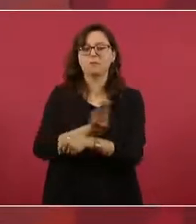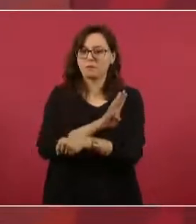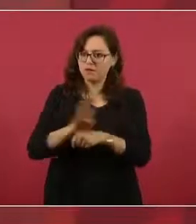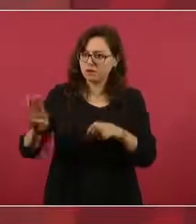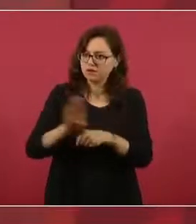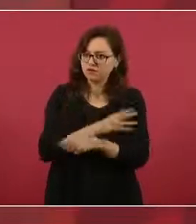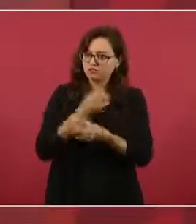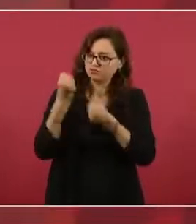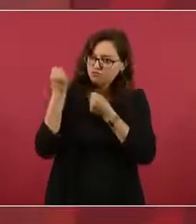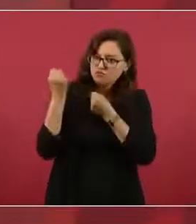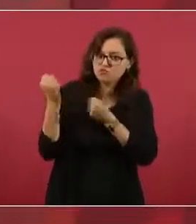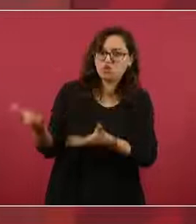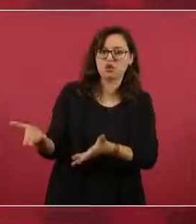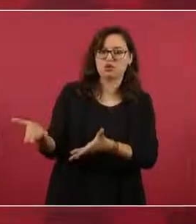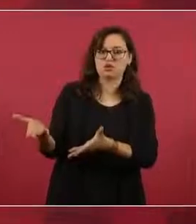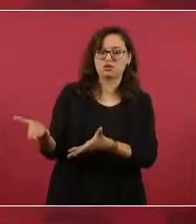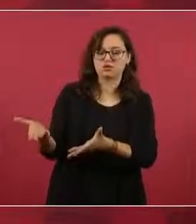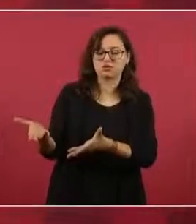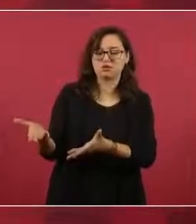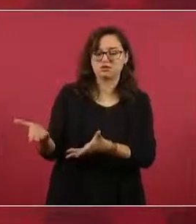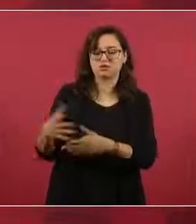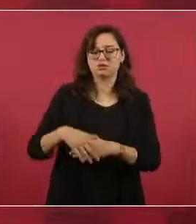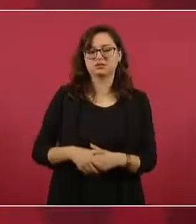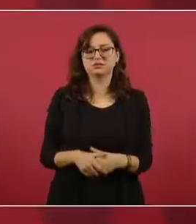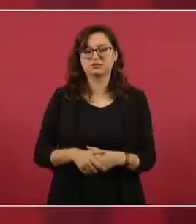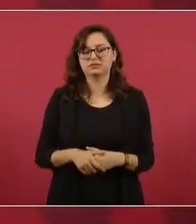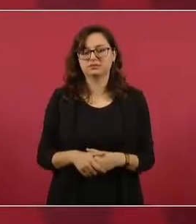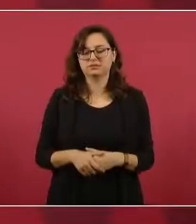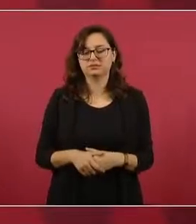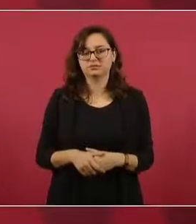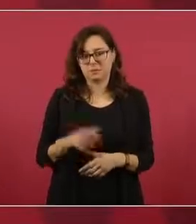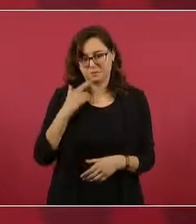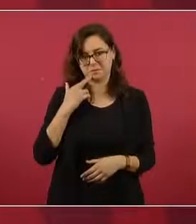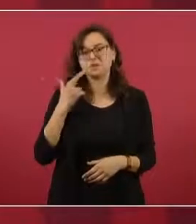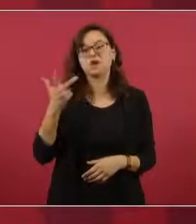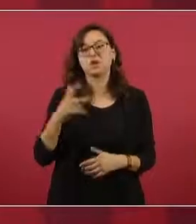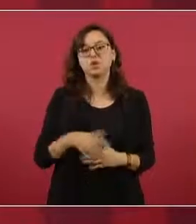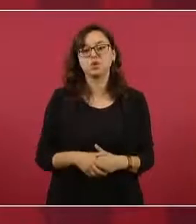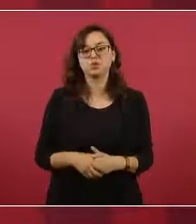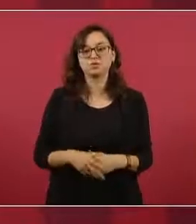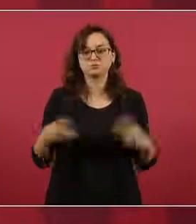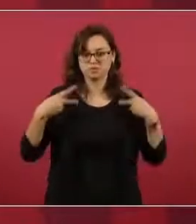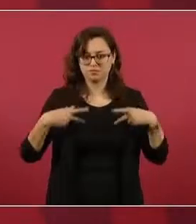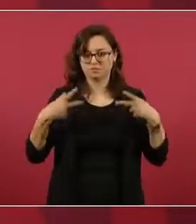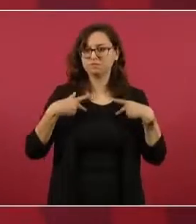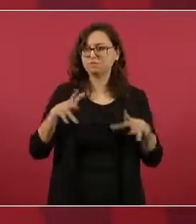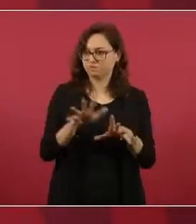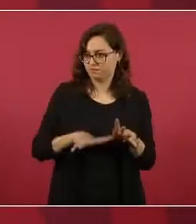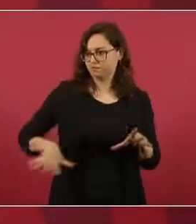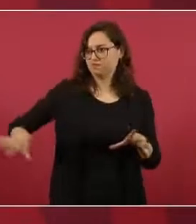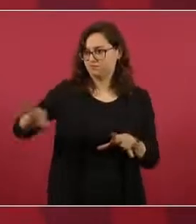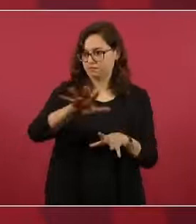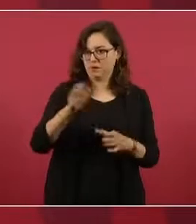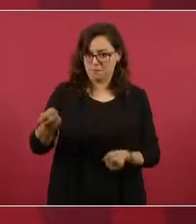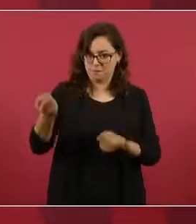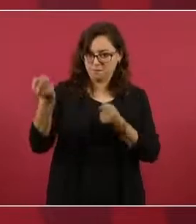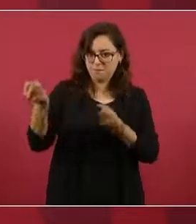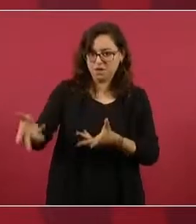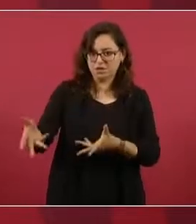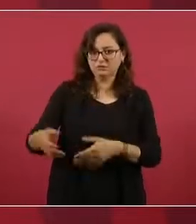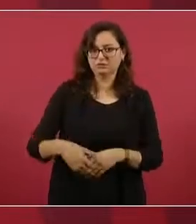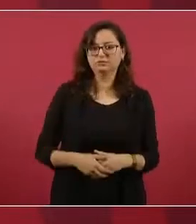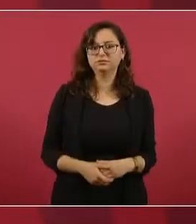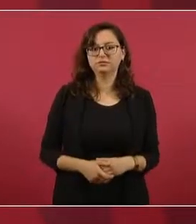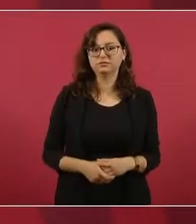En beneficio del pueblo, entregarle al pueblo los bienes